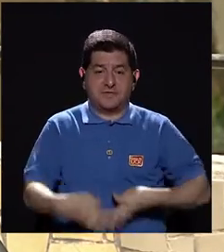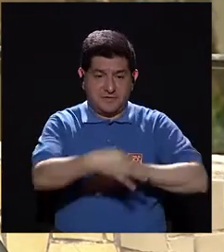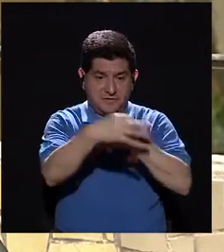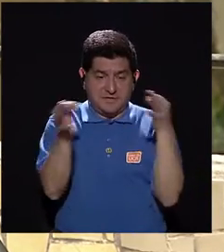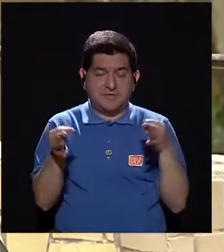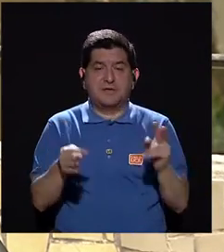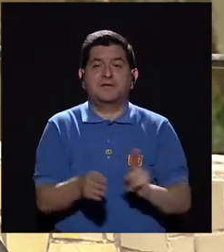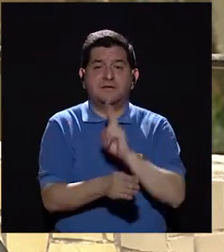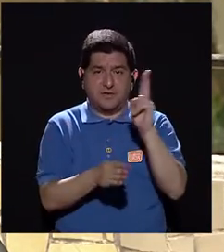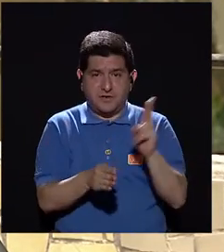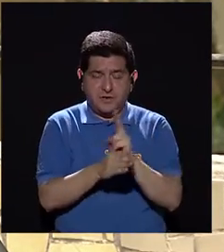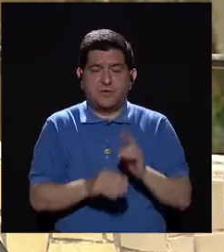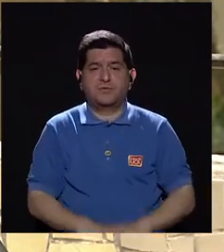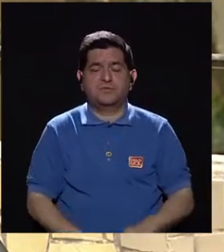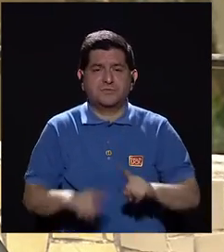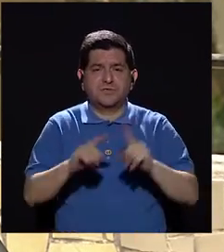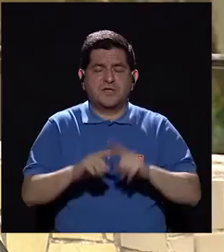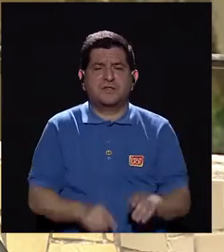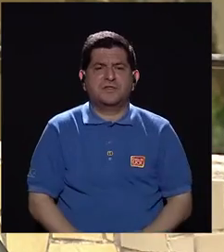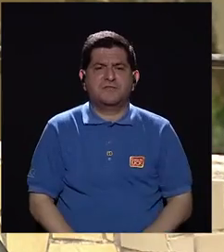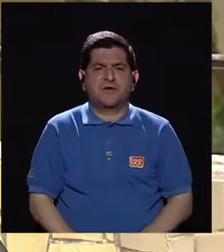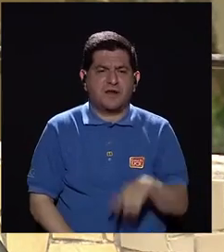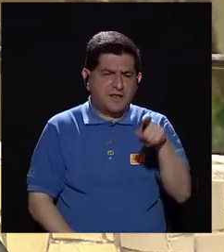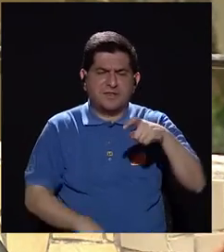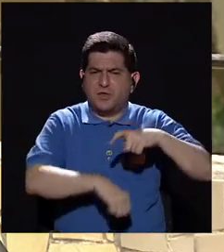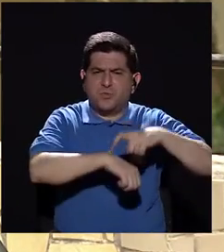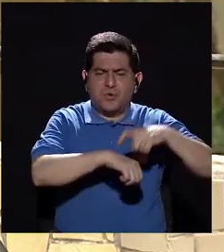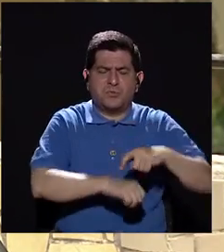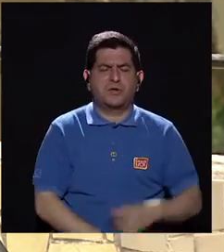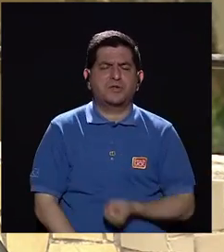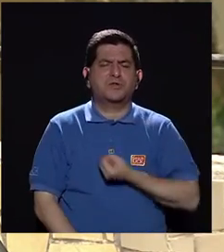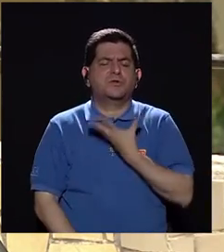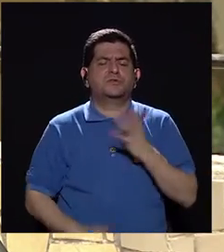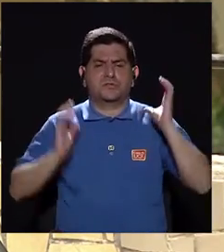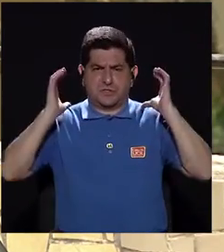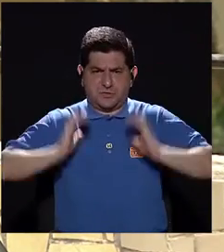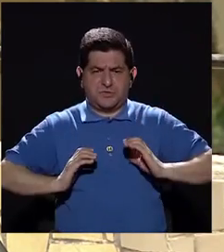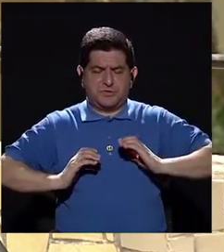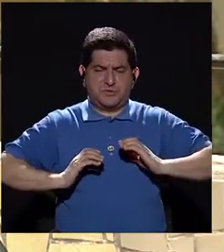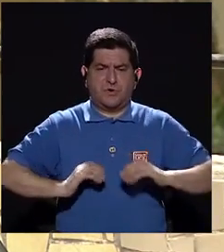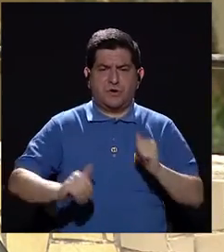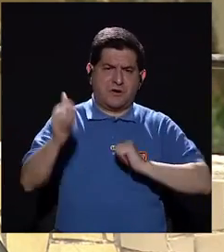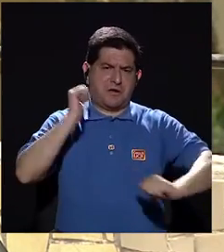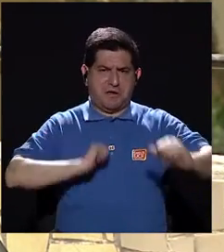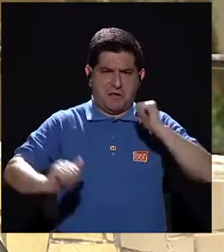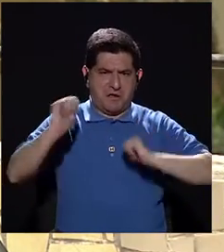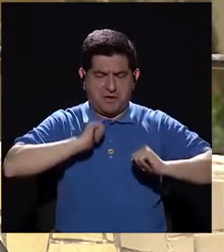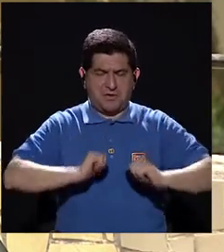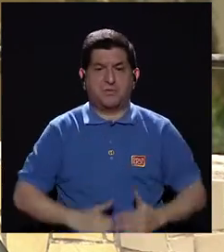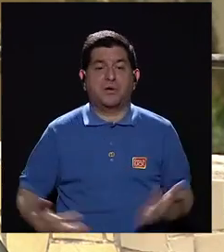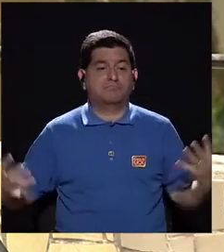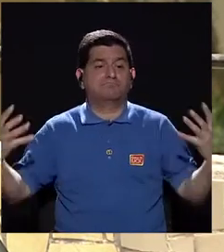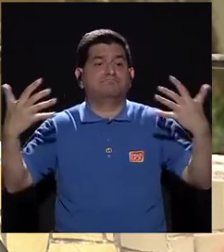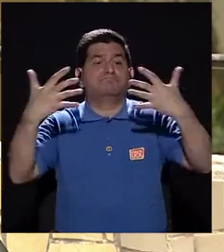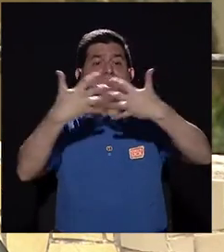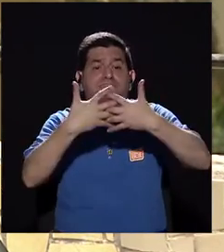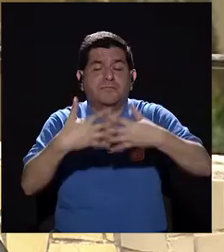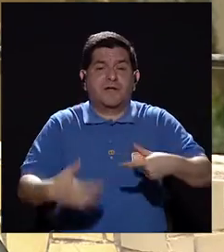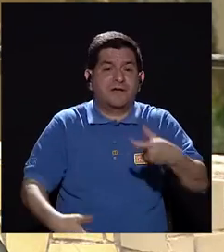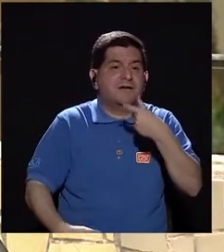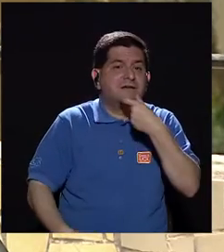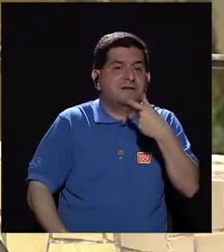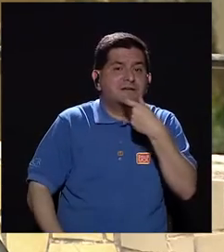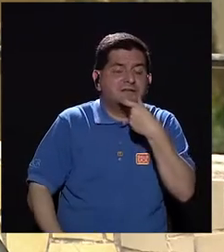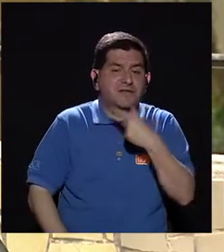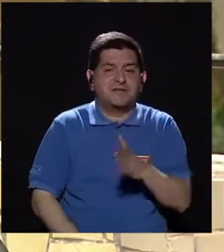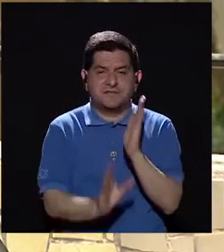talleres utilizamos sketch, utilizamos la expresión corporal, utilizamos la actuación. Entonces, hacemos una combinación entre la